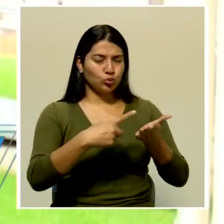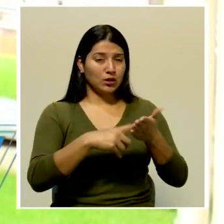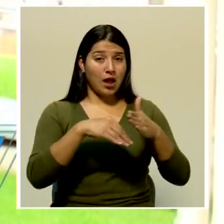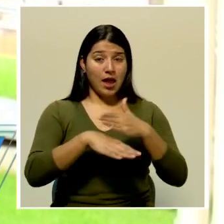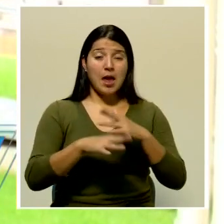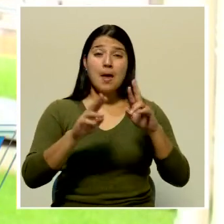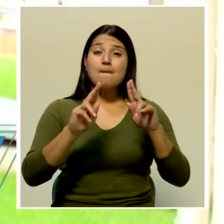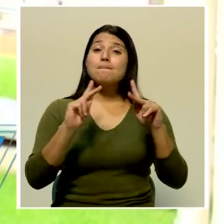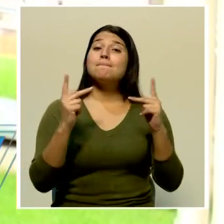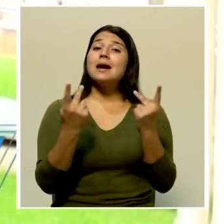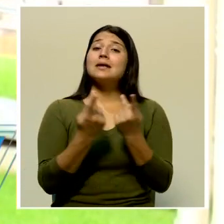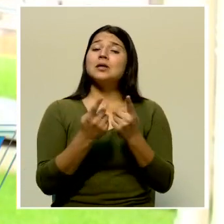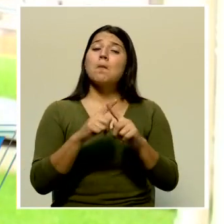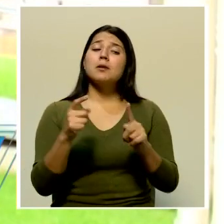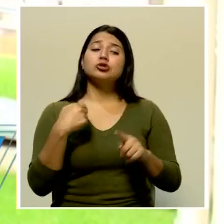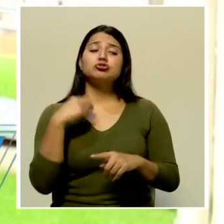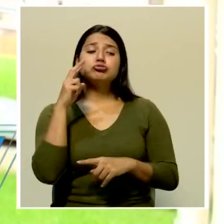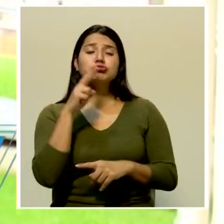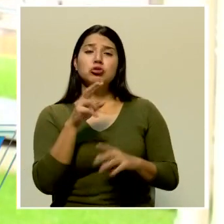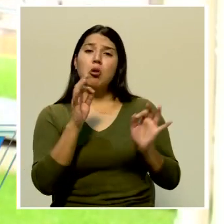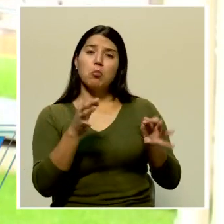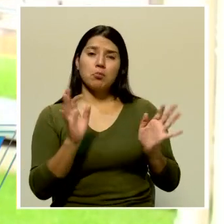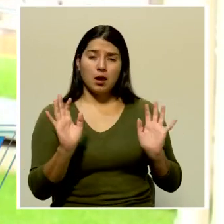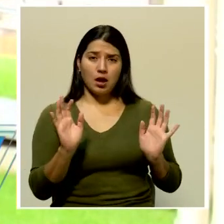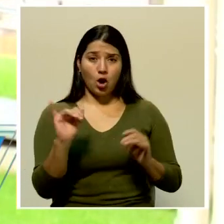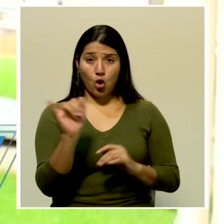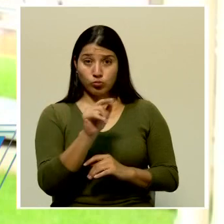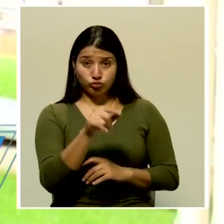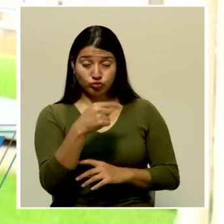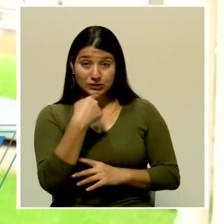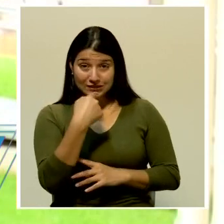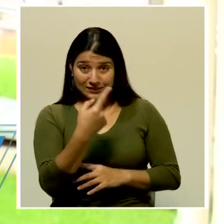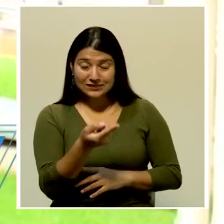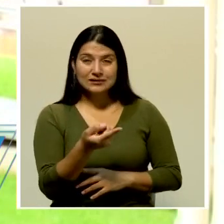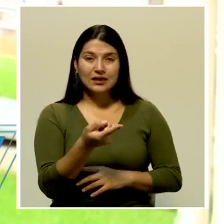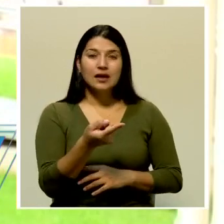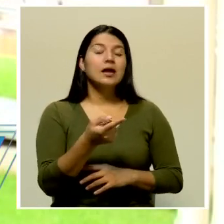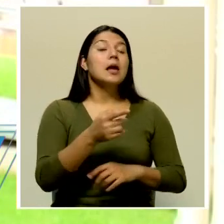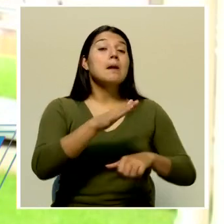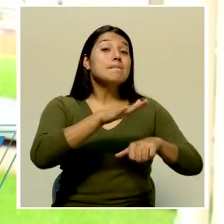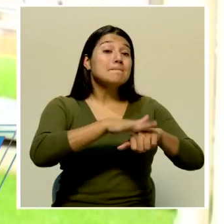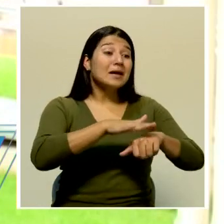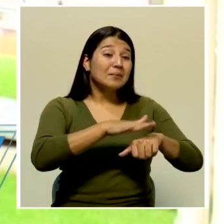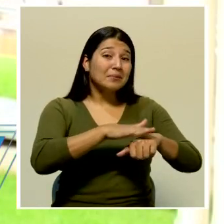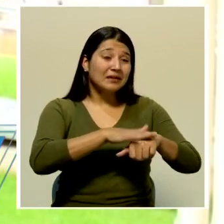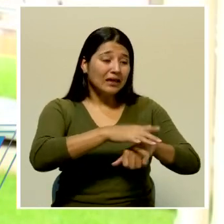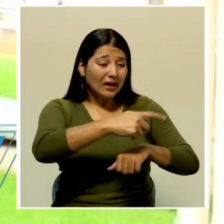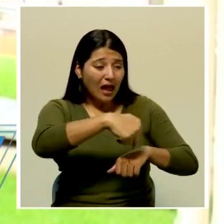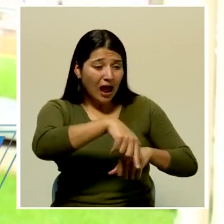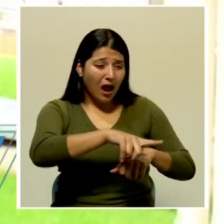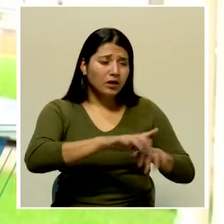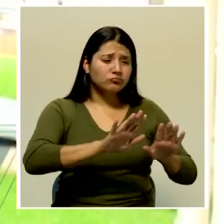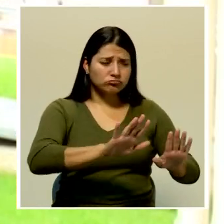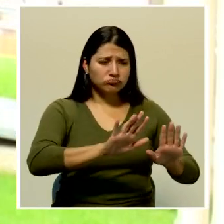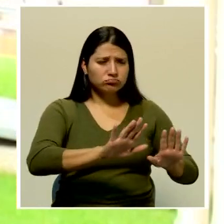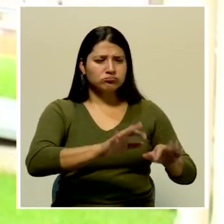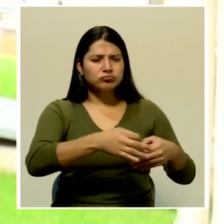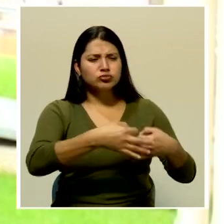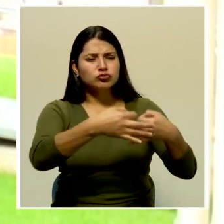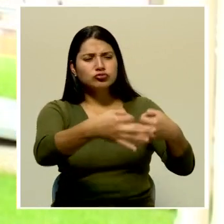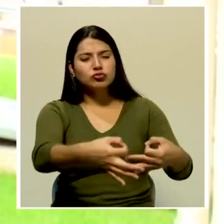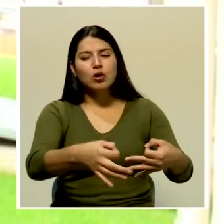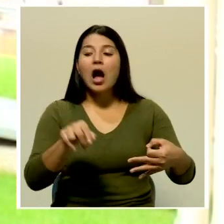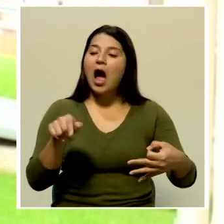lo veo bien, pero es justamente lo que usted decía, al aflojar algunos espacios ajusta a otros, entonces